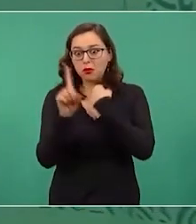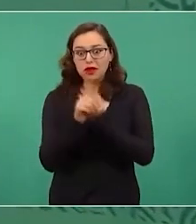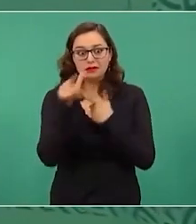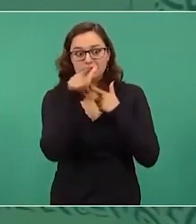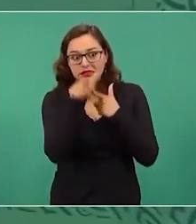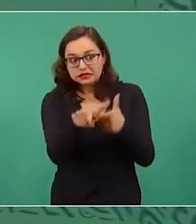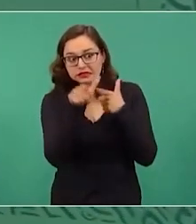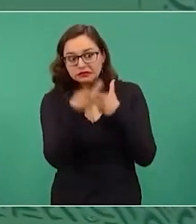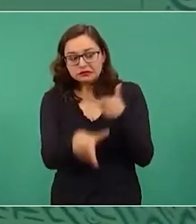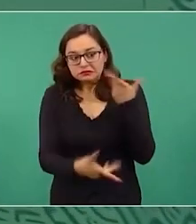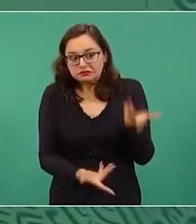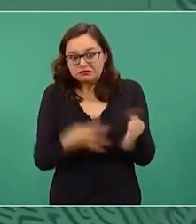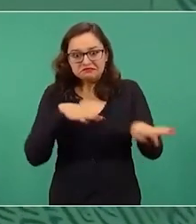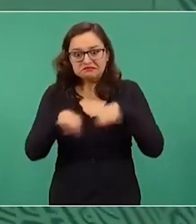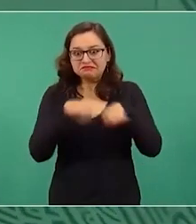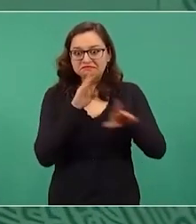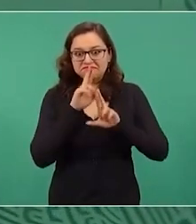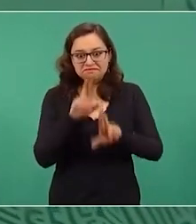entonces